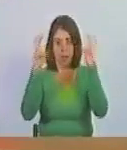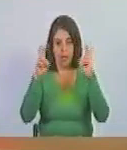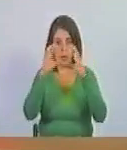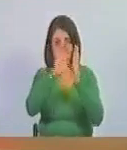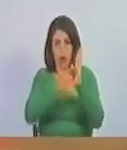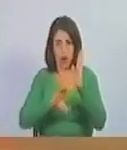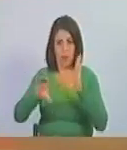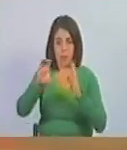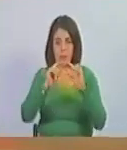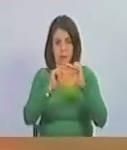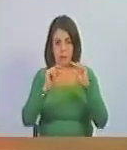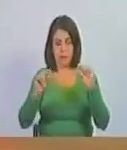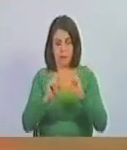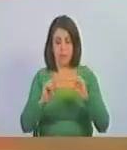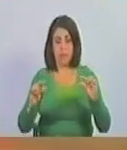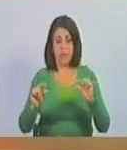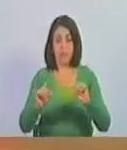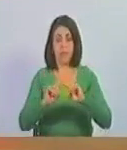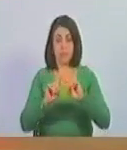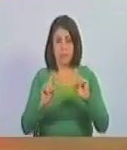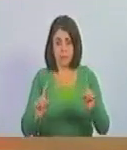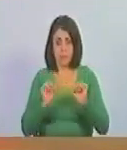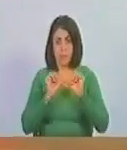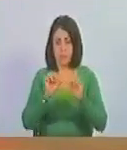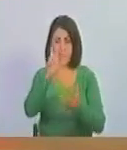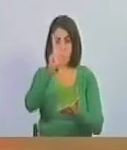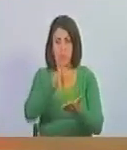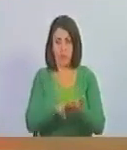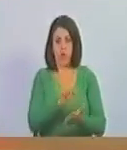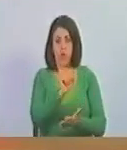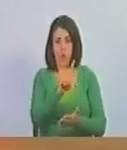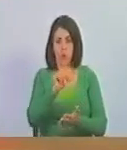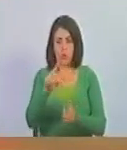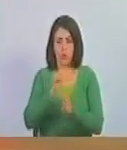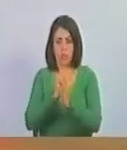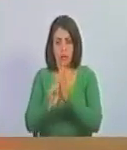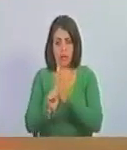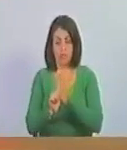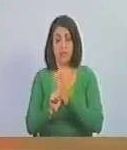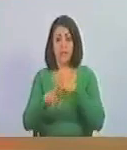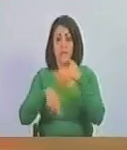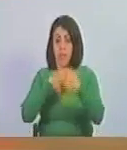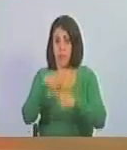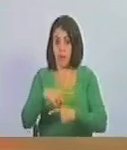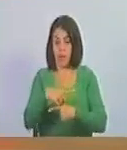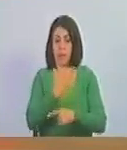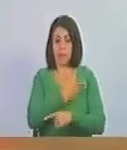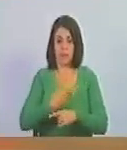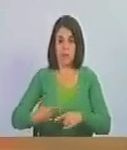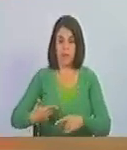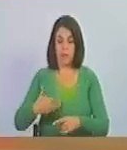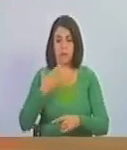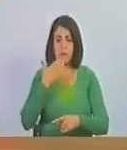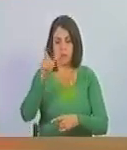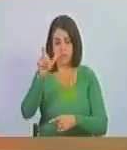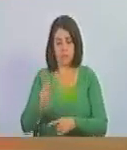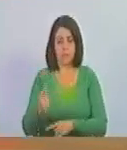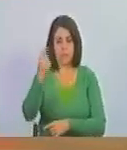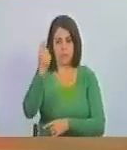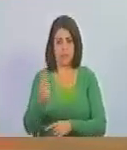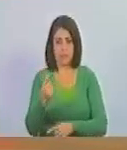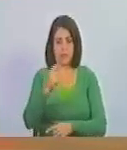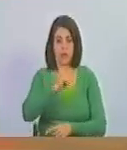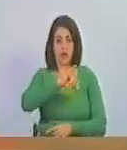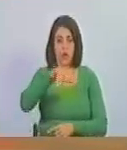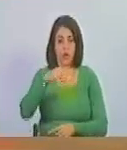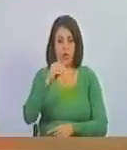capítulos, acápites y epígrafes, quedando aprobados 11 artículos. Acto seguido, el presidente otorgó el derecho de palabra al